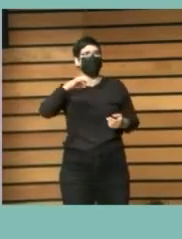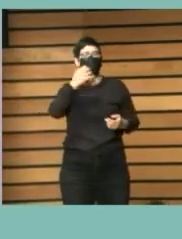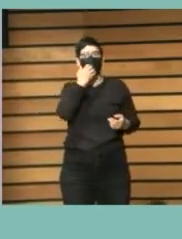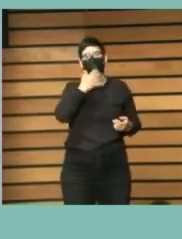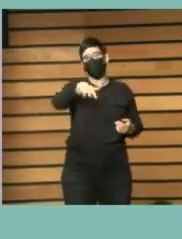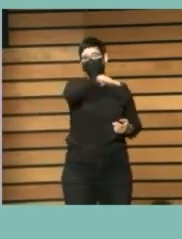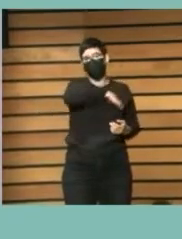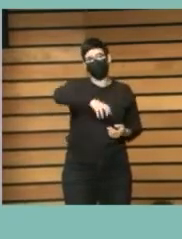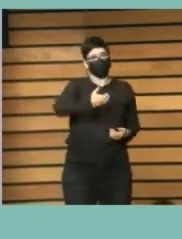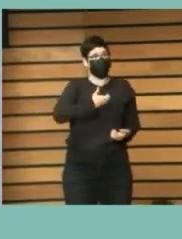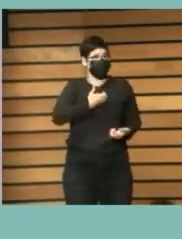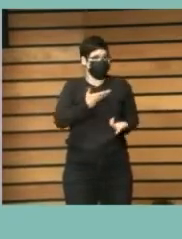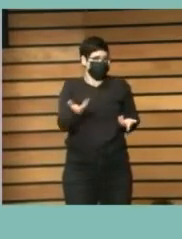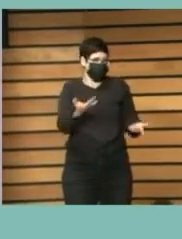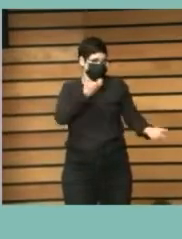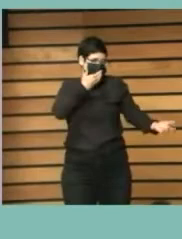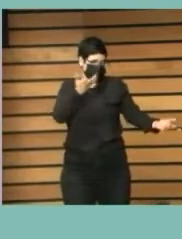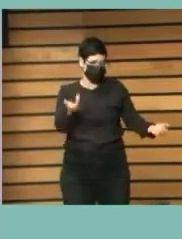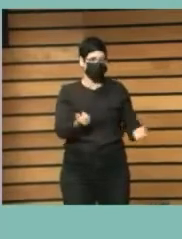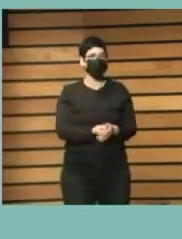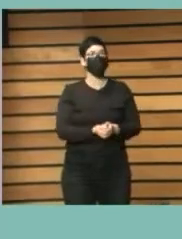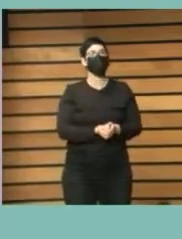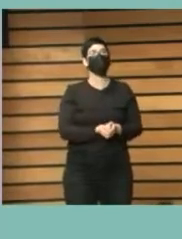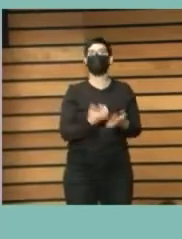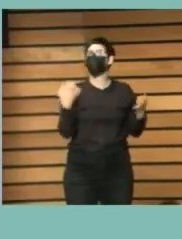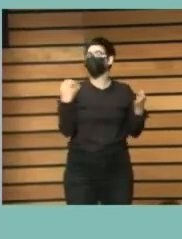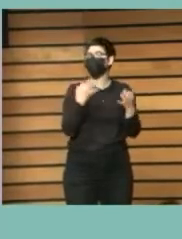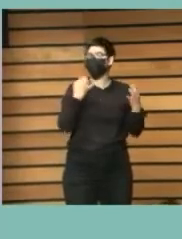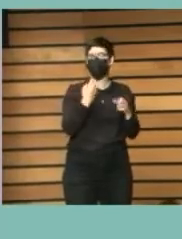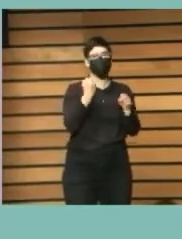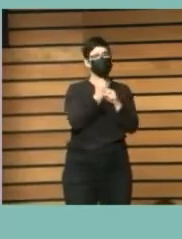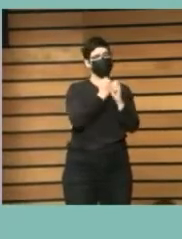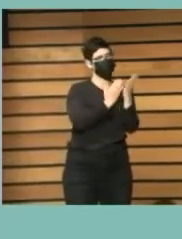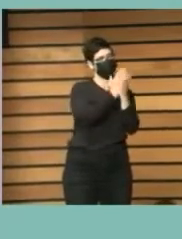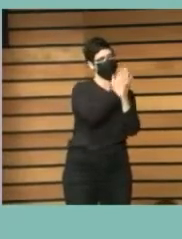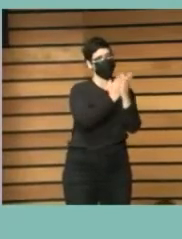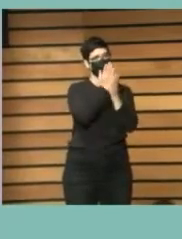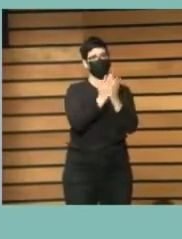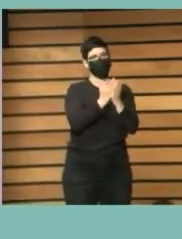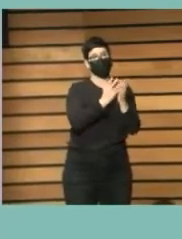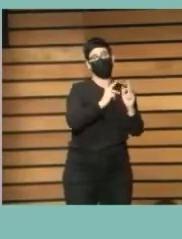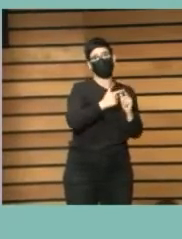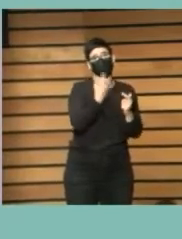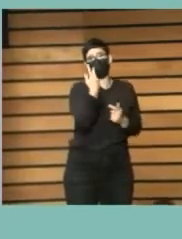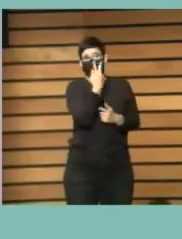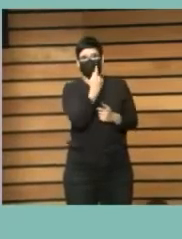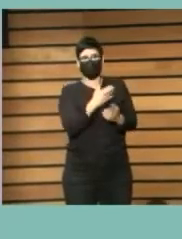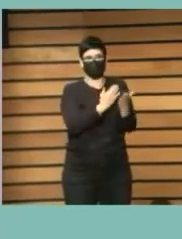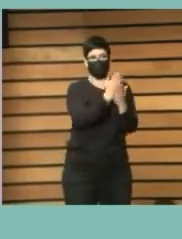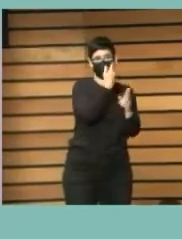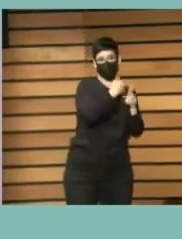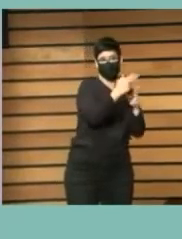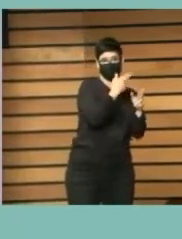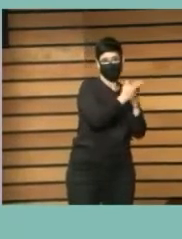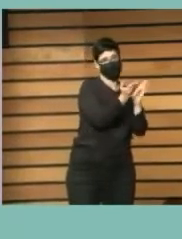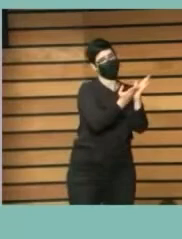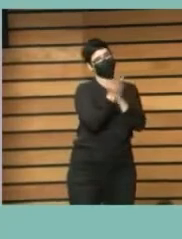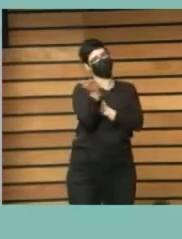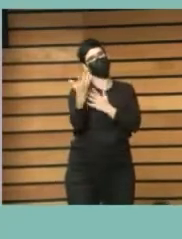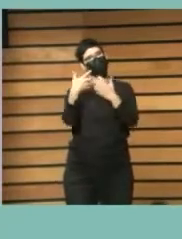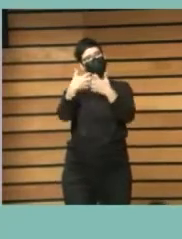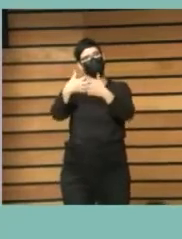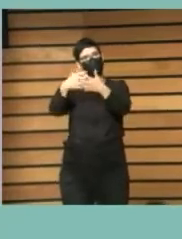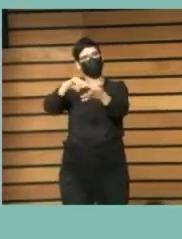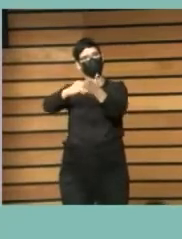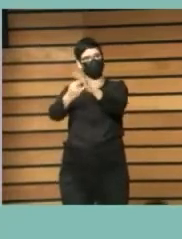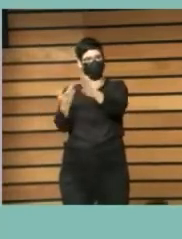ayuntamiento siempre tenemos que trabajar en las dos en las dos dimensiones la política y la digamos funcional la técnica